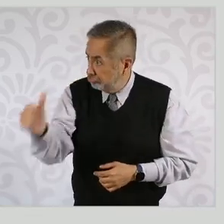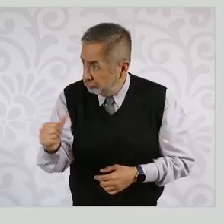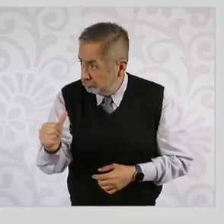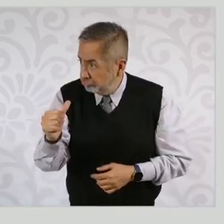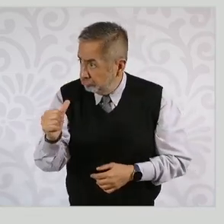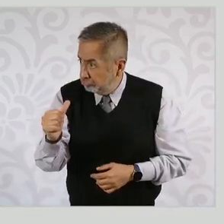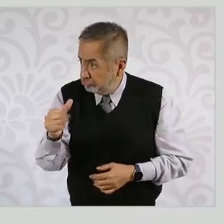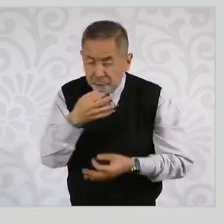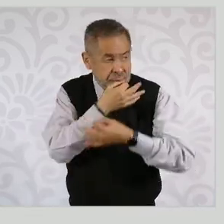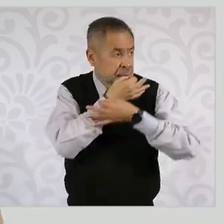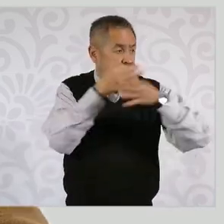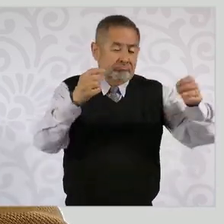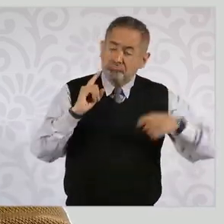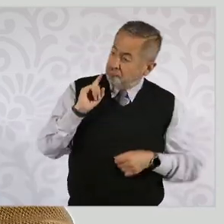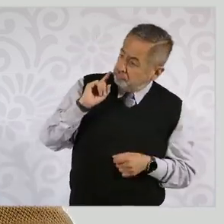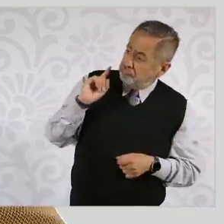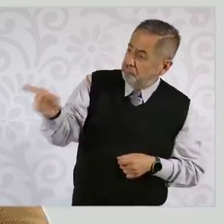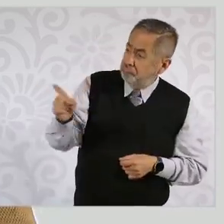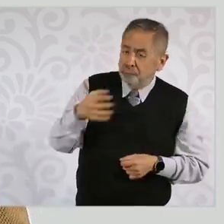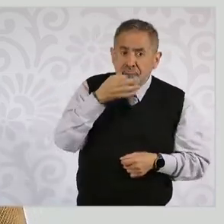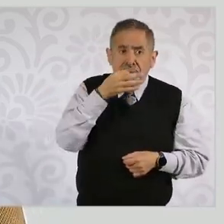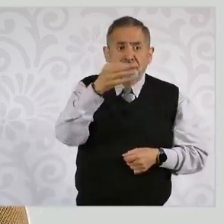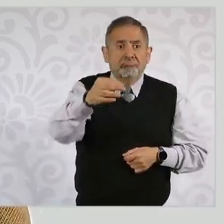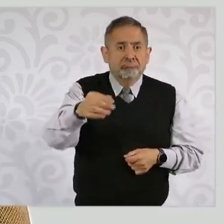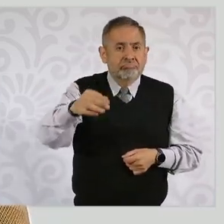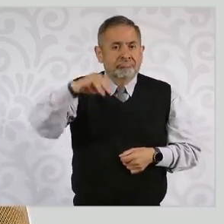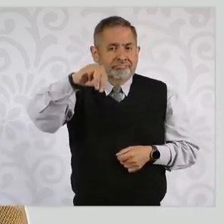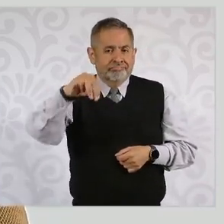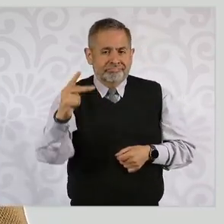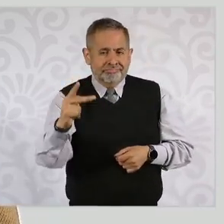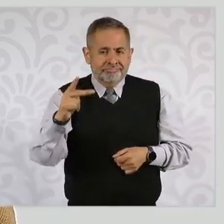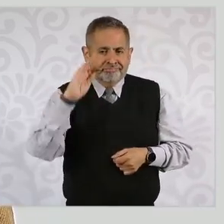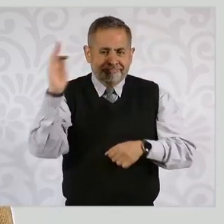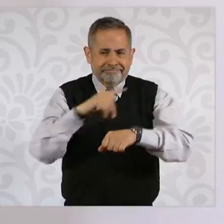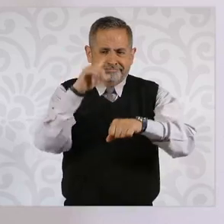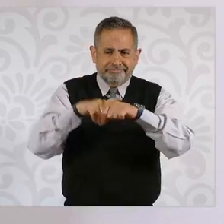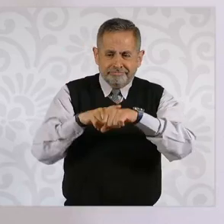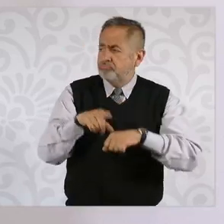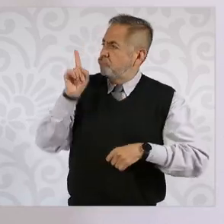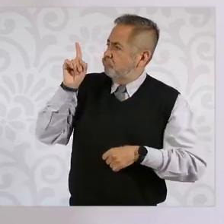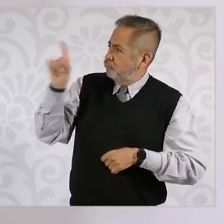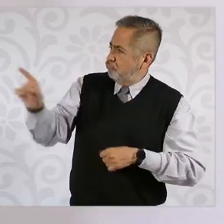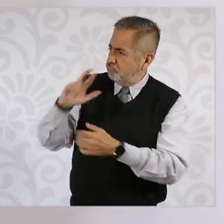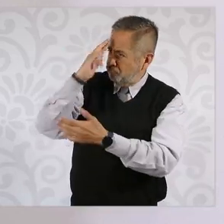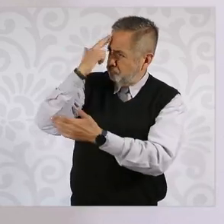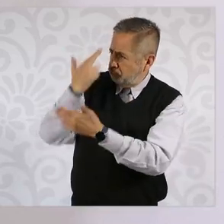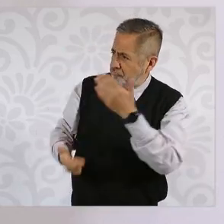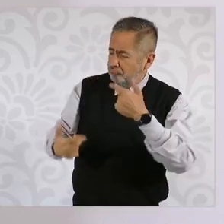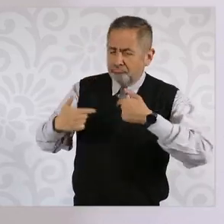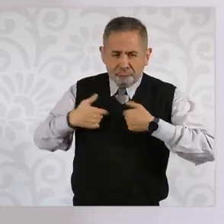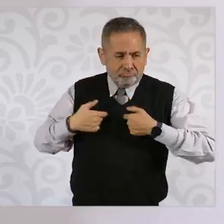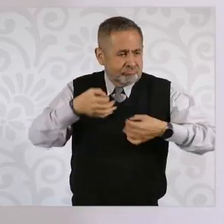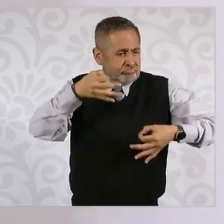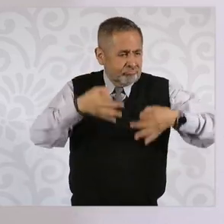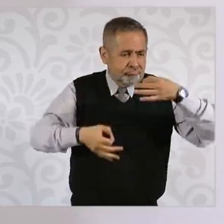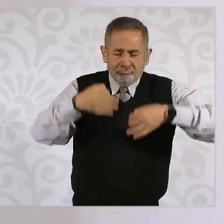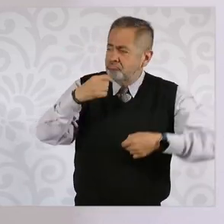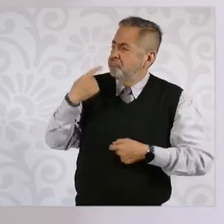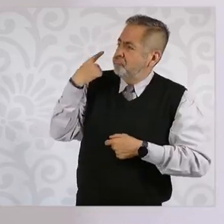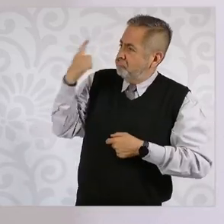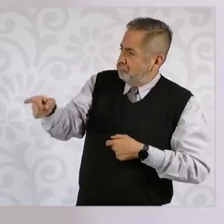enteraría al Ministerio Público Federal de que